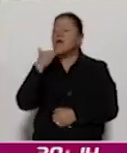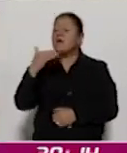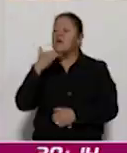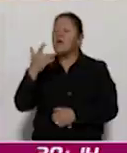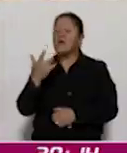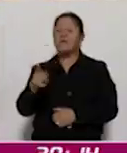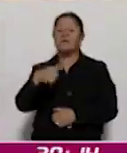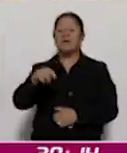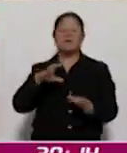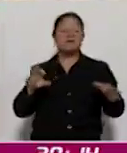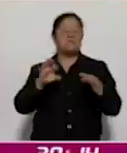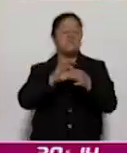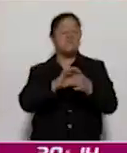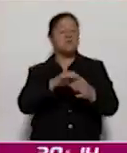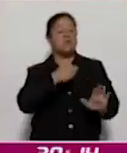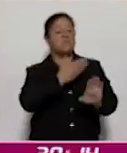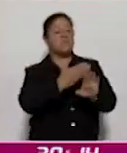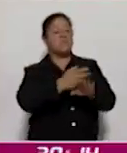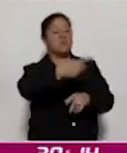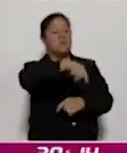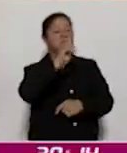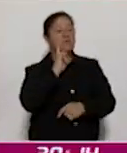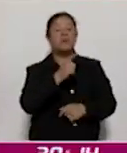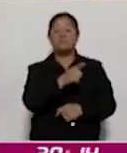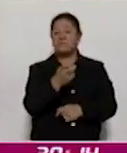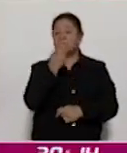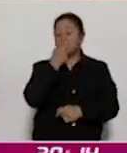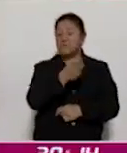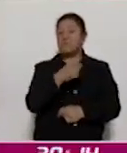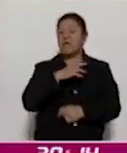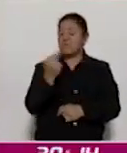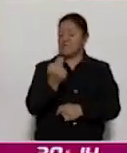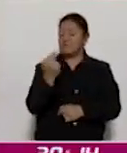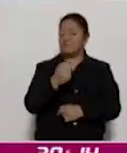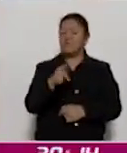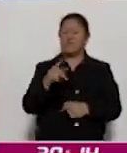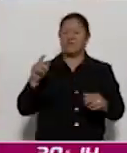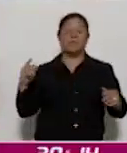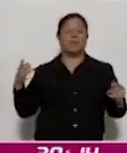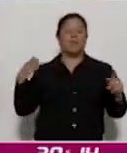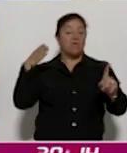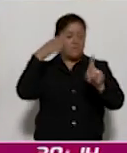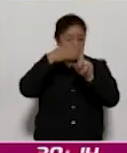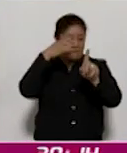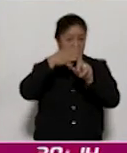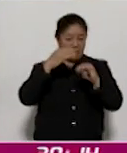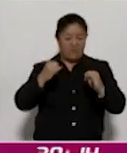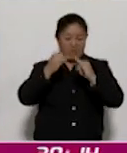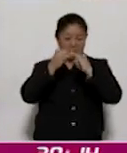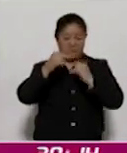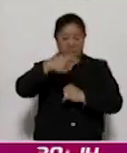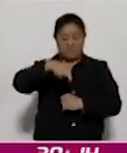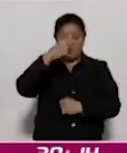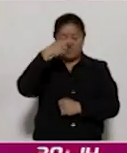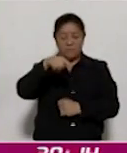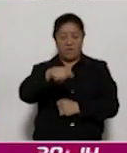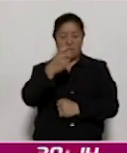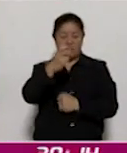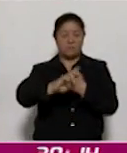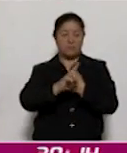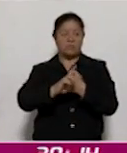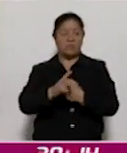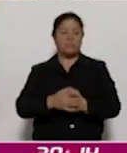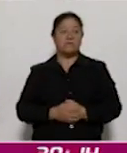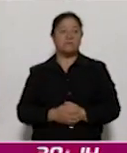vinculadas a la violencia hacia las mujeres, por lo que subrayó la necesidad de un enfoque interinstitucional para abordar estos problemas. Estoy